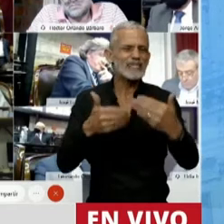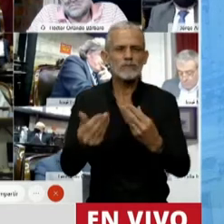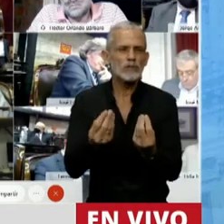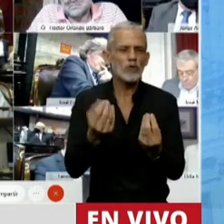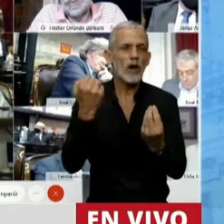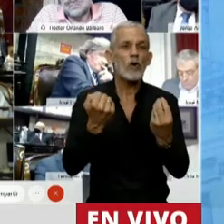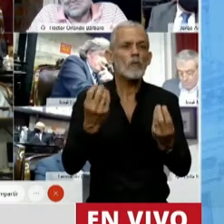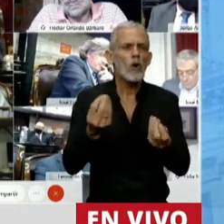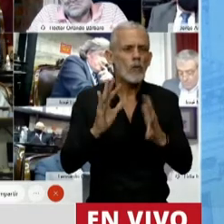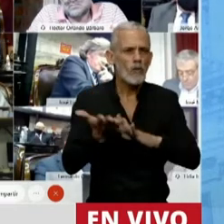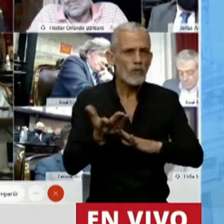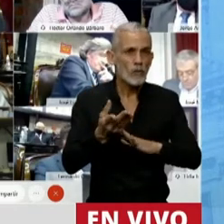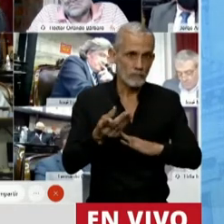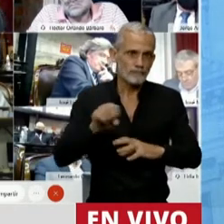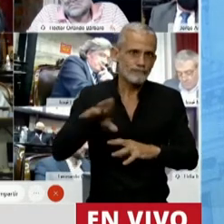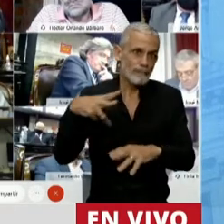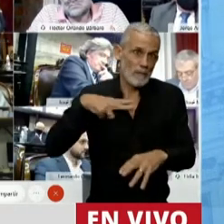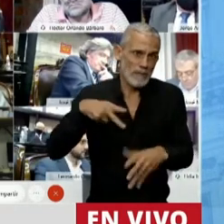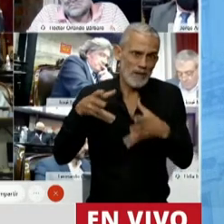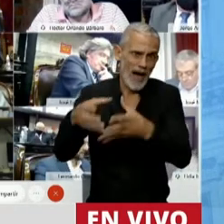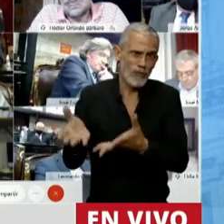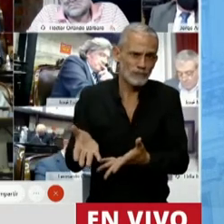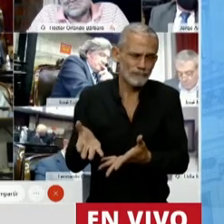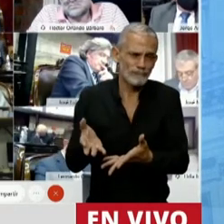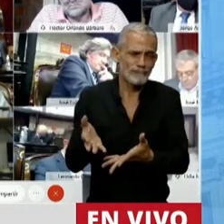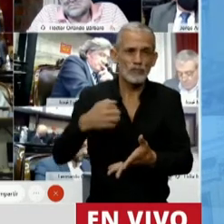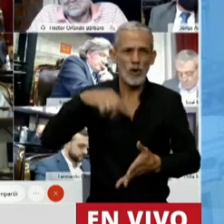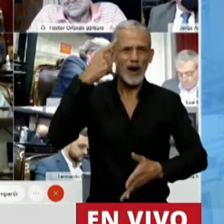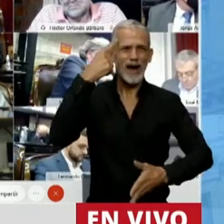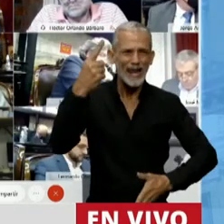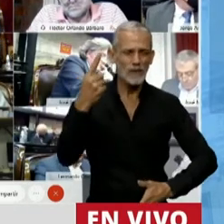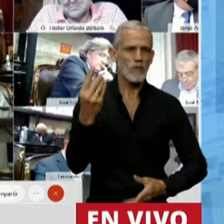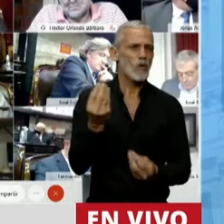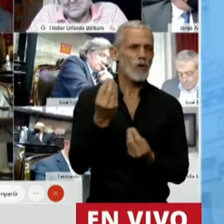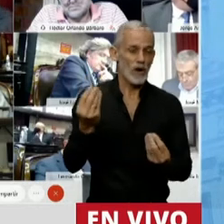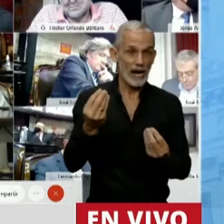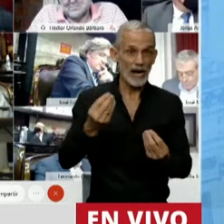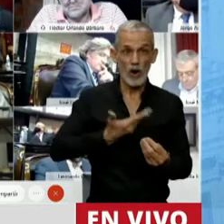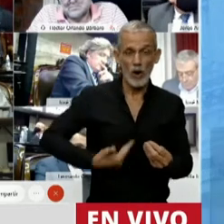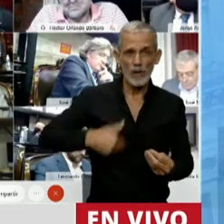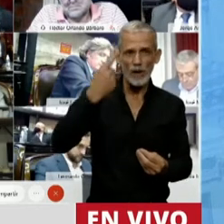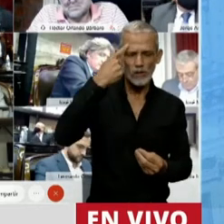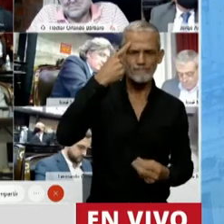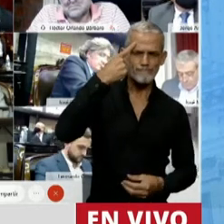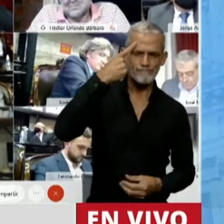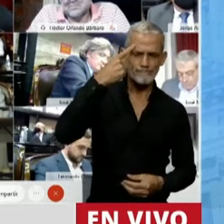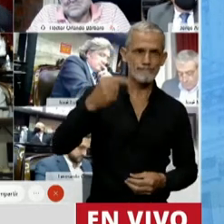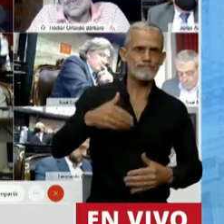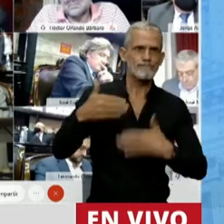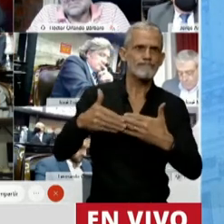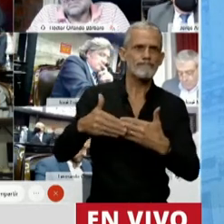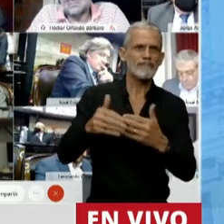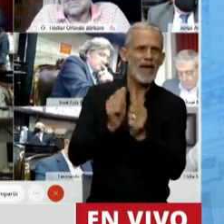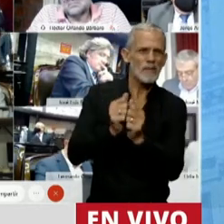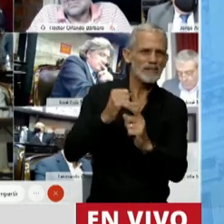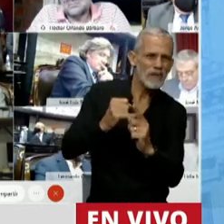fundamentalmente de la actividad privada. Nosotros creemos que debe el gobierno pensar seriamente en el crecimiento de la